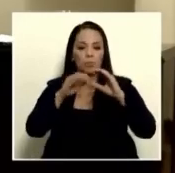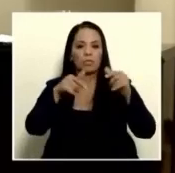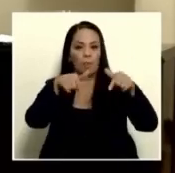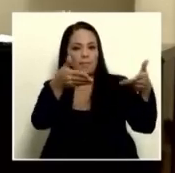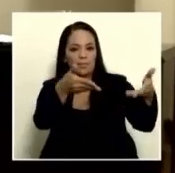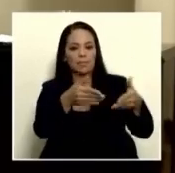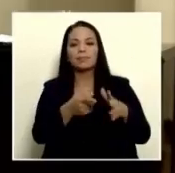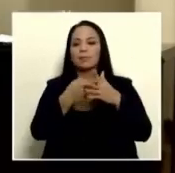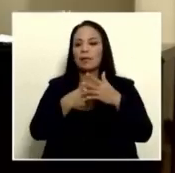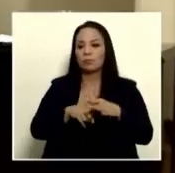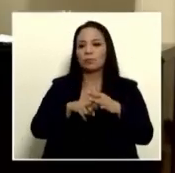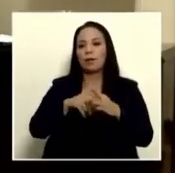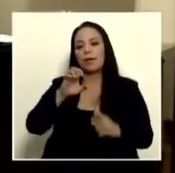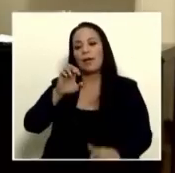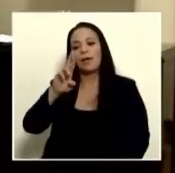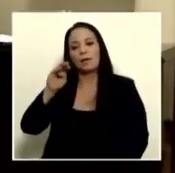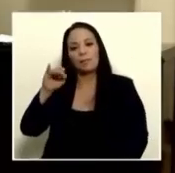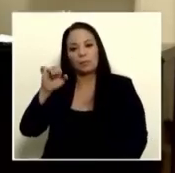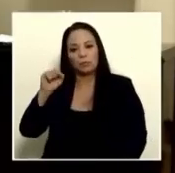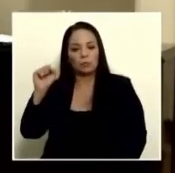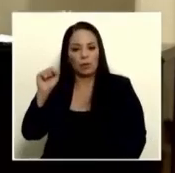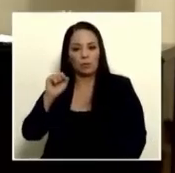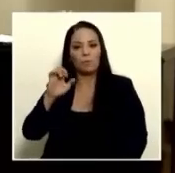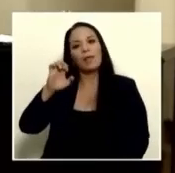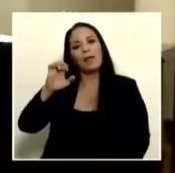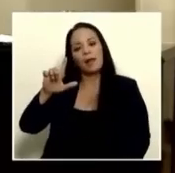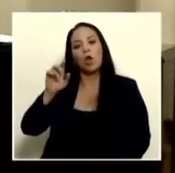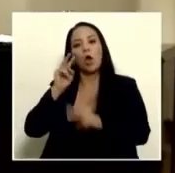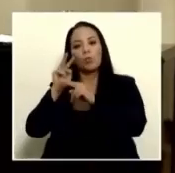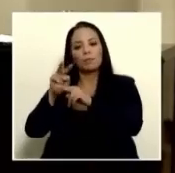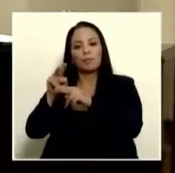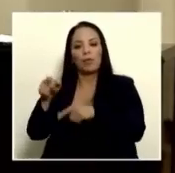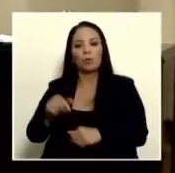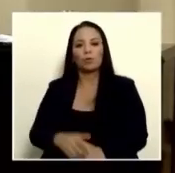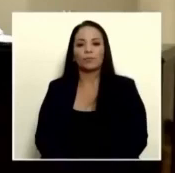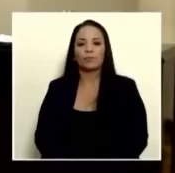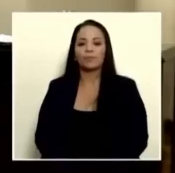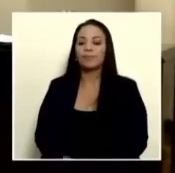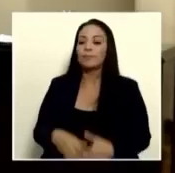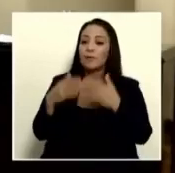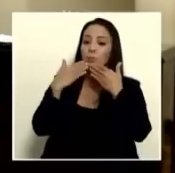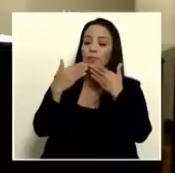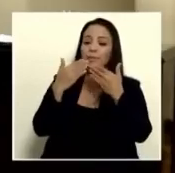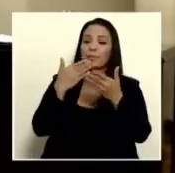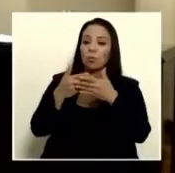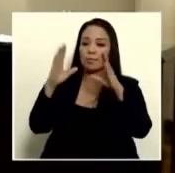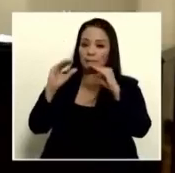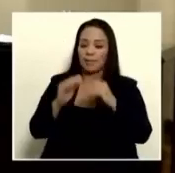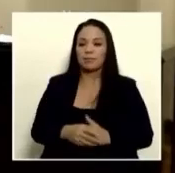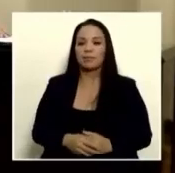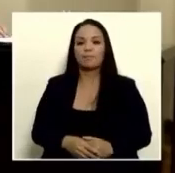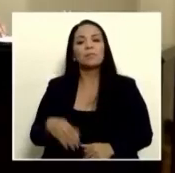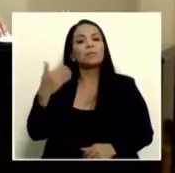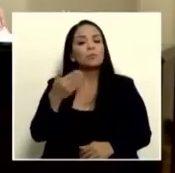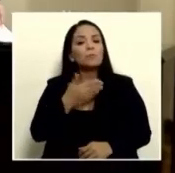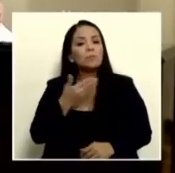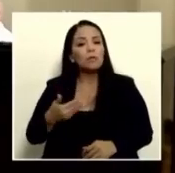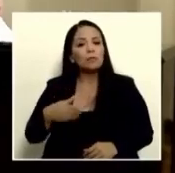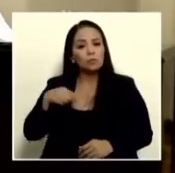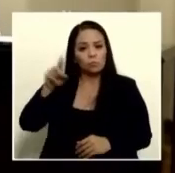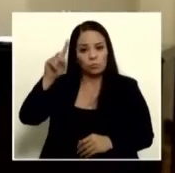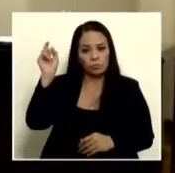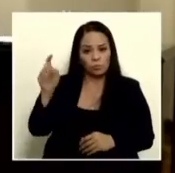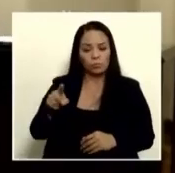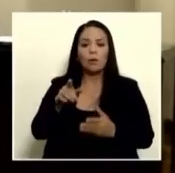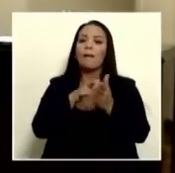iniciamos con Hermes Solano del Observador Gracias buenas tardes señor Presidente mi pregunta